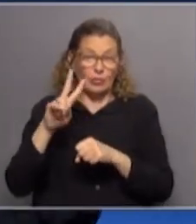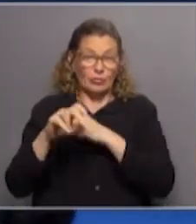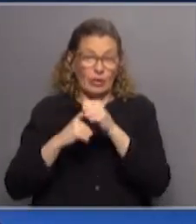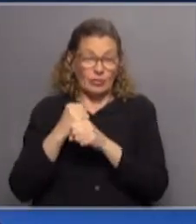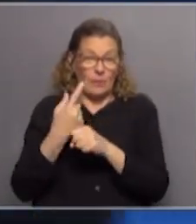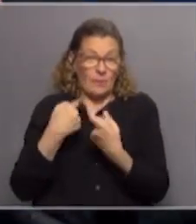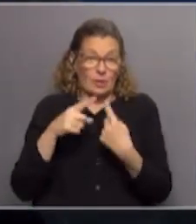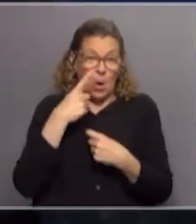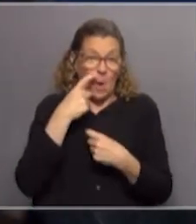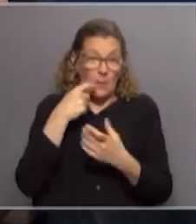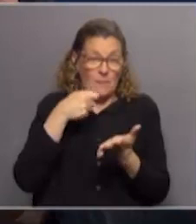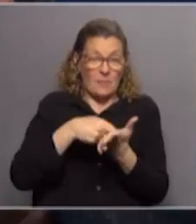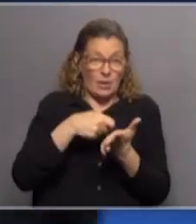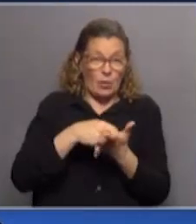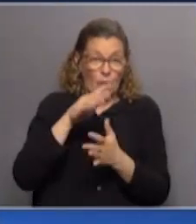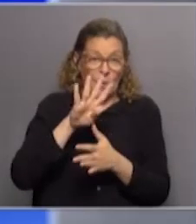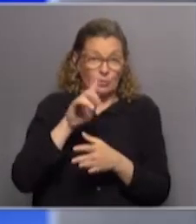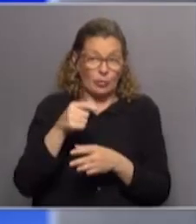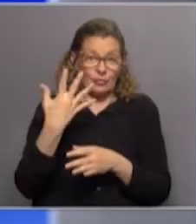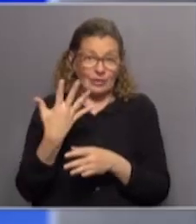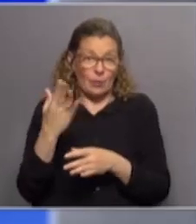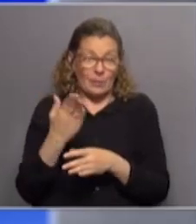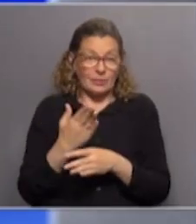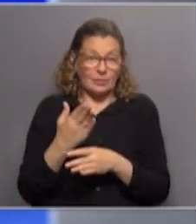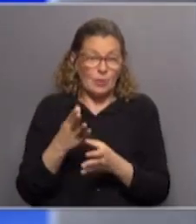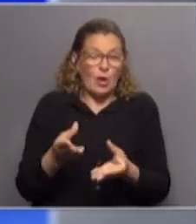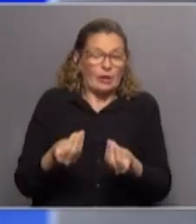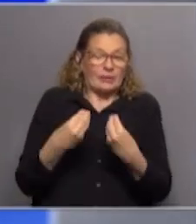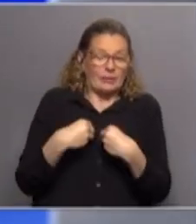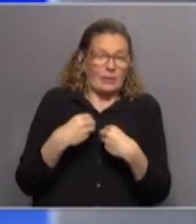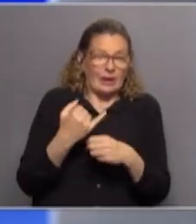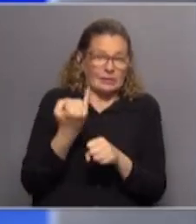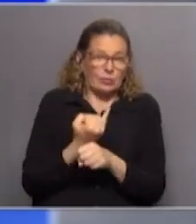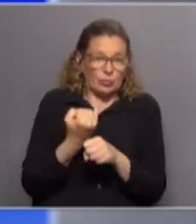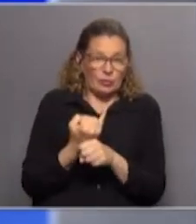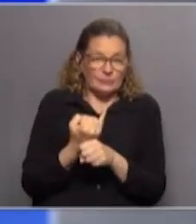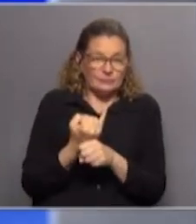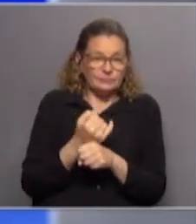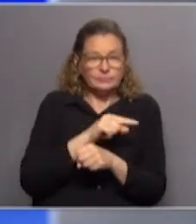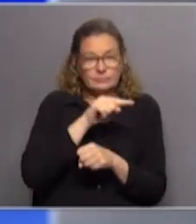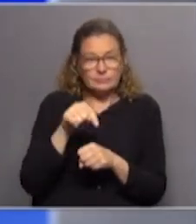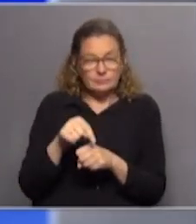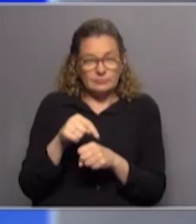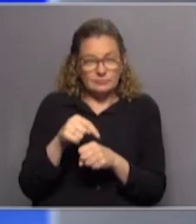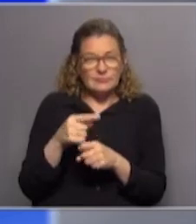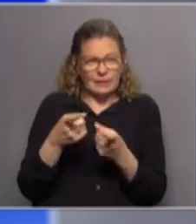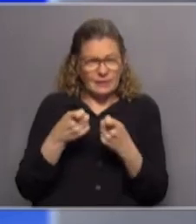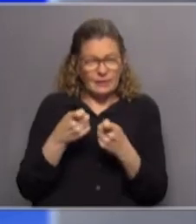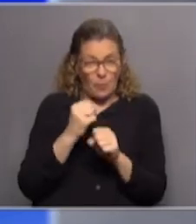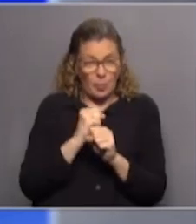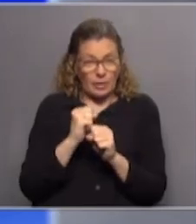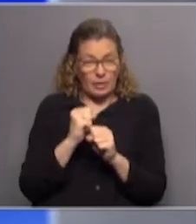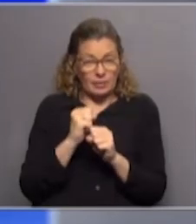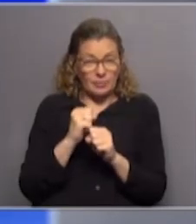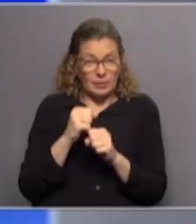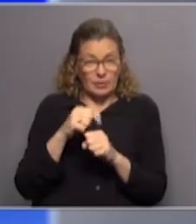el hombre pagó el 4,5% de su ingreso. Y eso que recibe la mutual ¿viene a ser suficiente para sostener